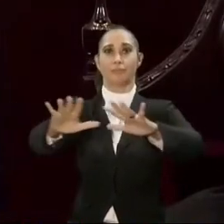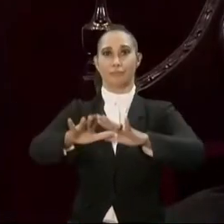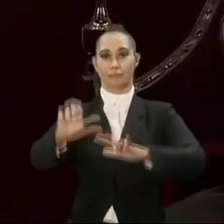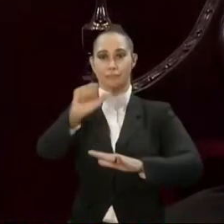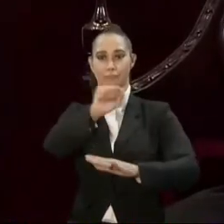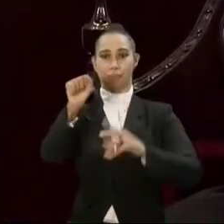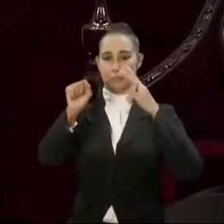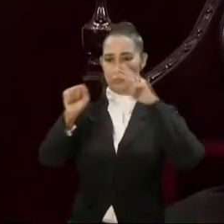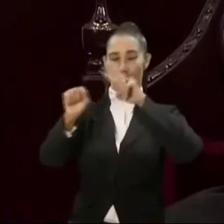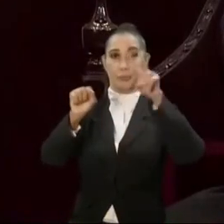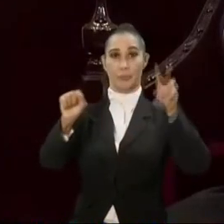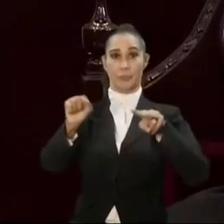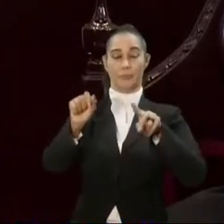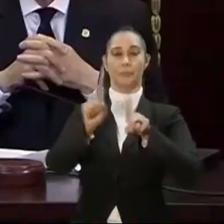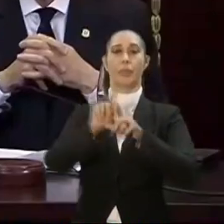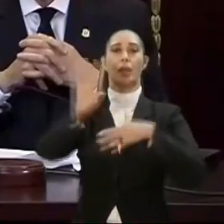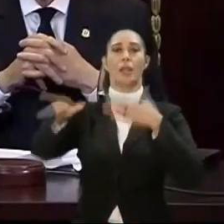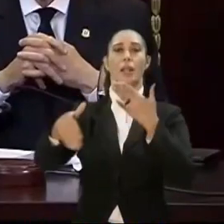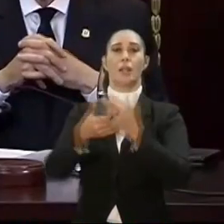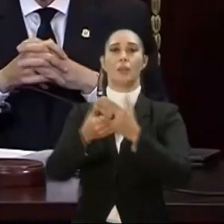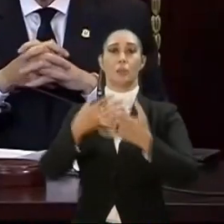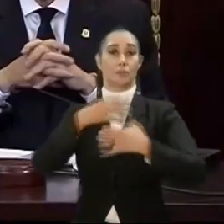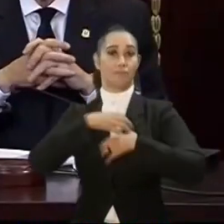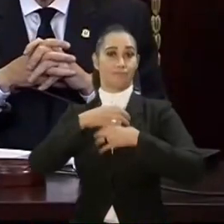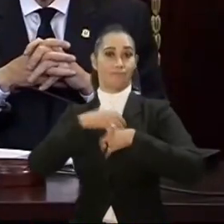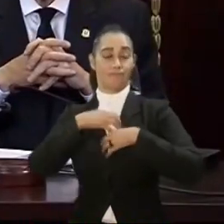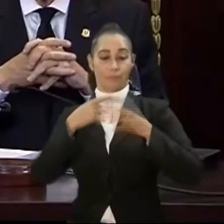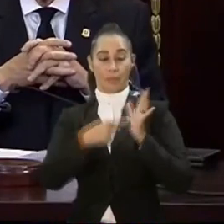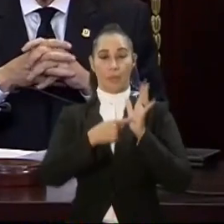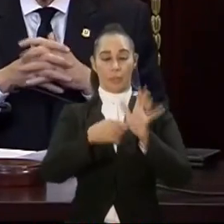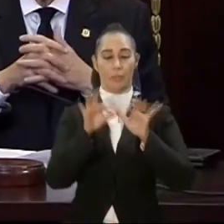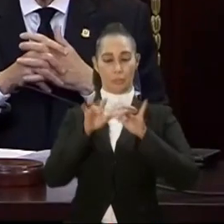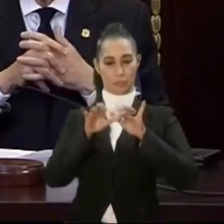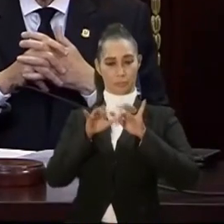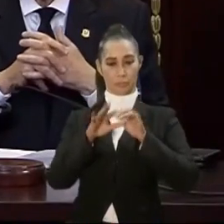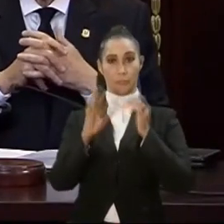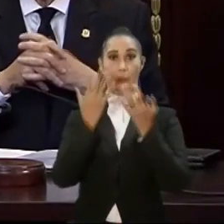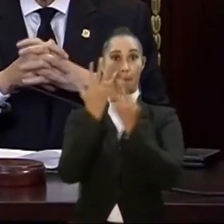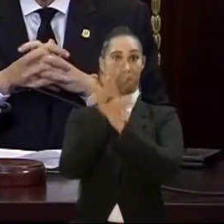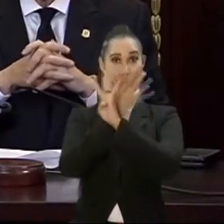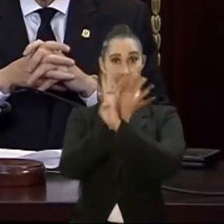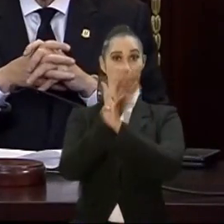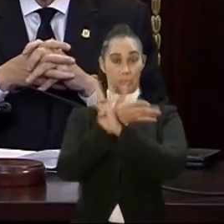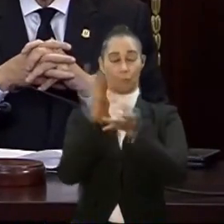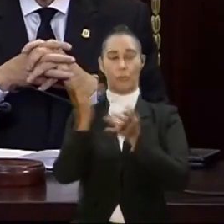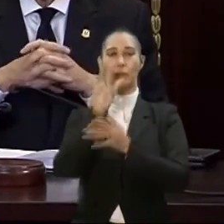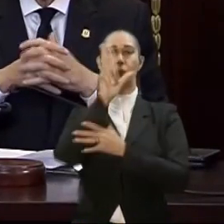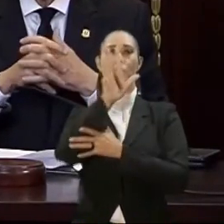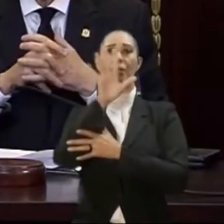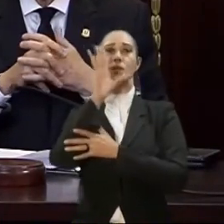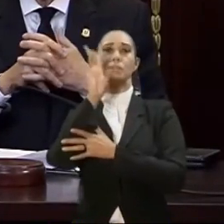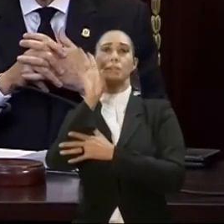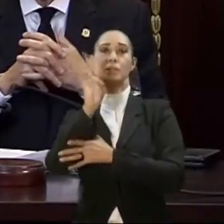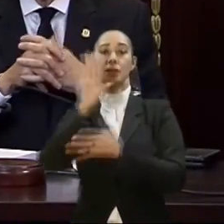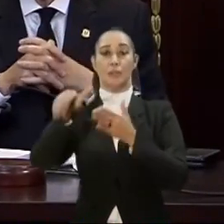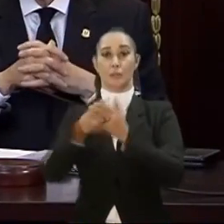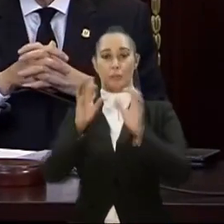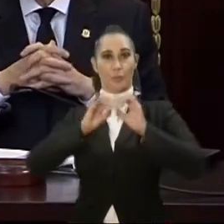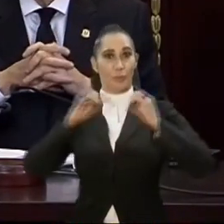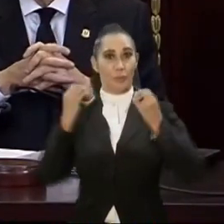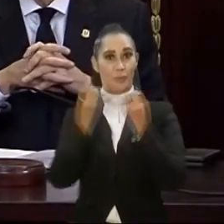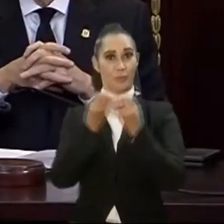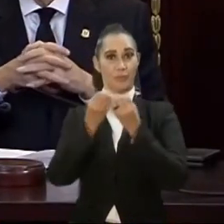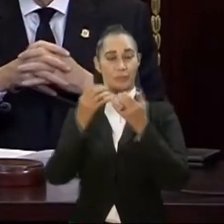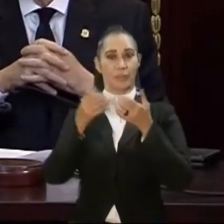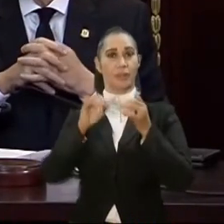Además, la nueva estructura de denuncias presenciales y virtuales con 37 nuevas oficinas de recepción abiertas